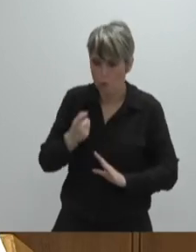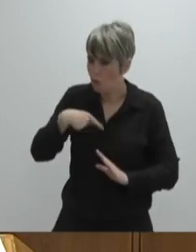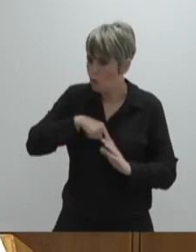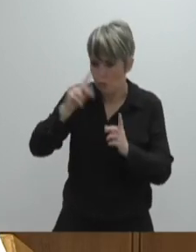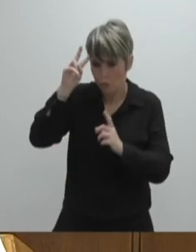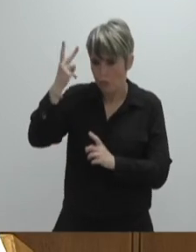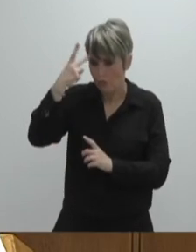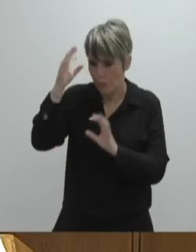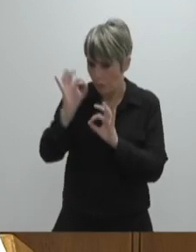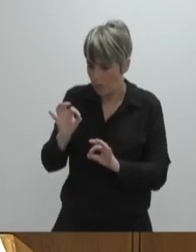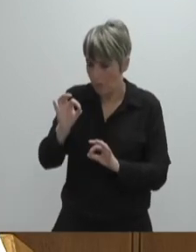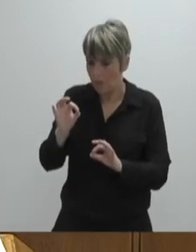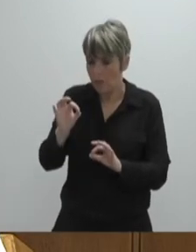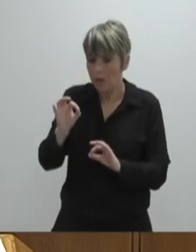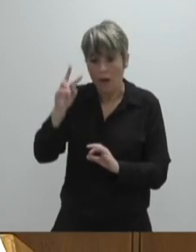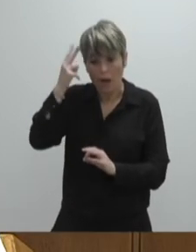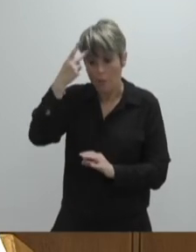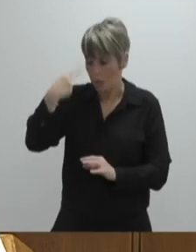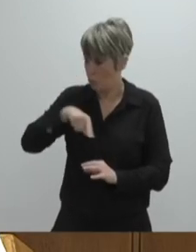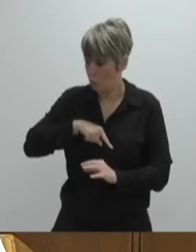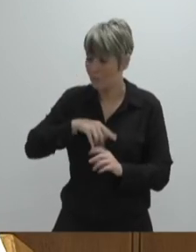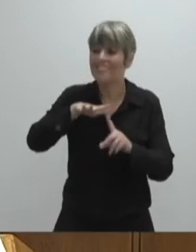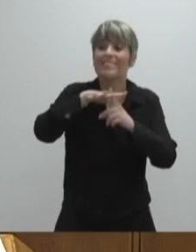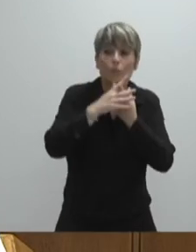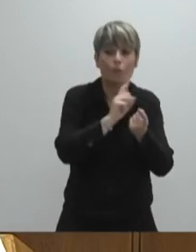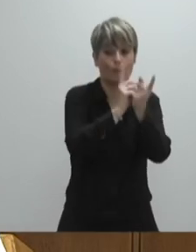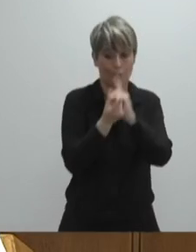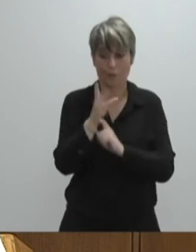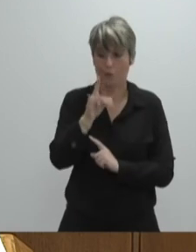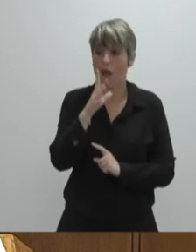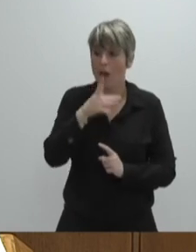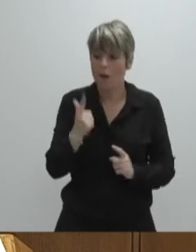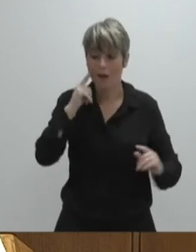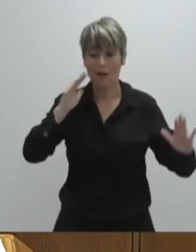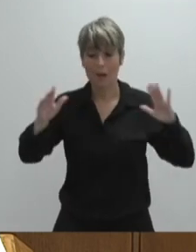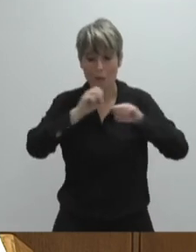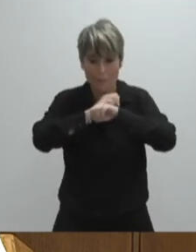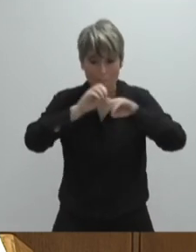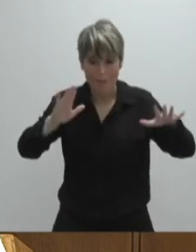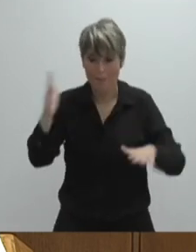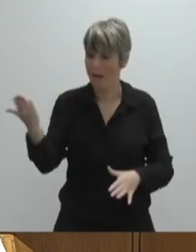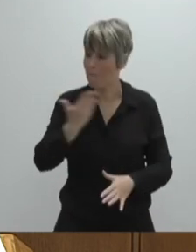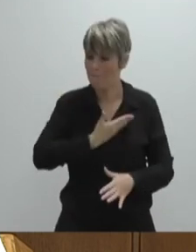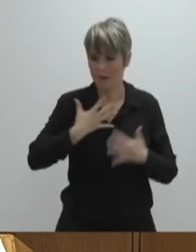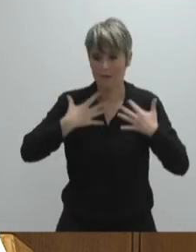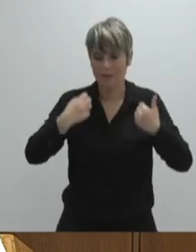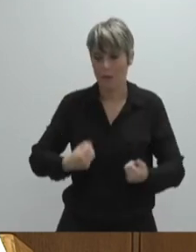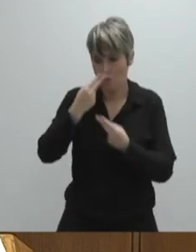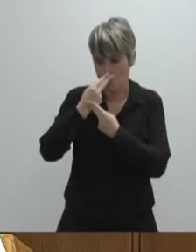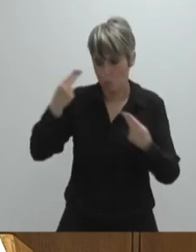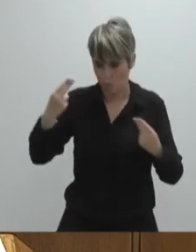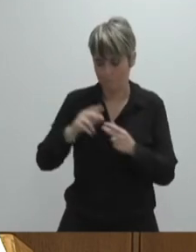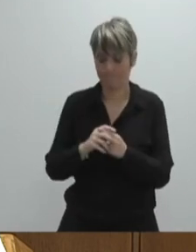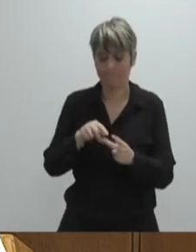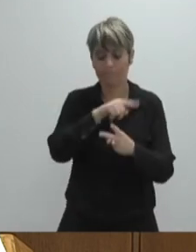Sí ha cambiado la situación. Hoy padecemos una pandemia que condiciona toda nuestra vida, comenzando por la salud pública. Segundo, los requisitos